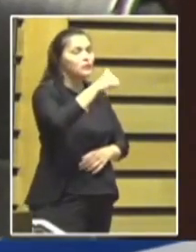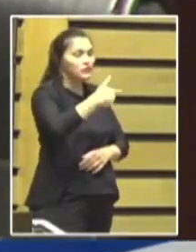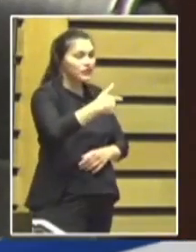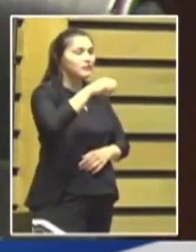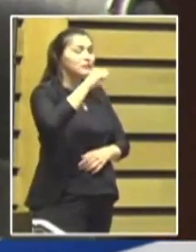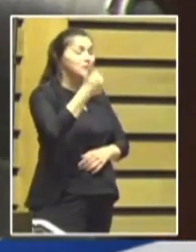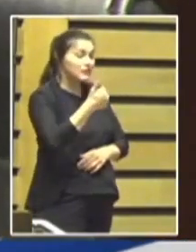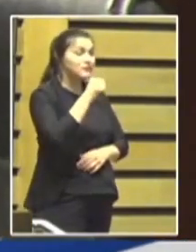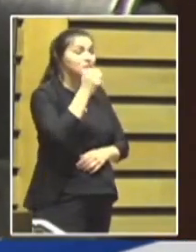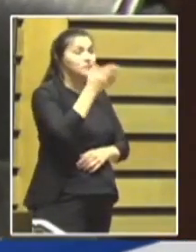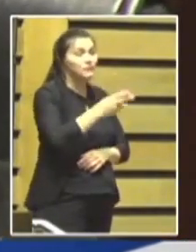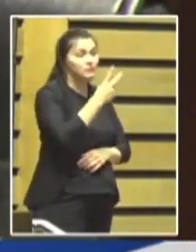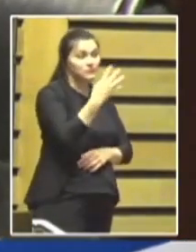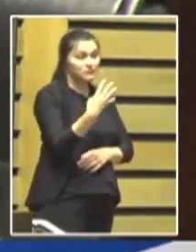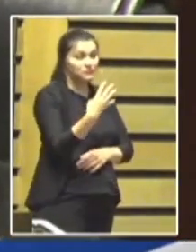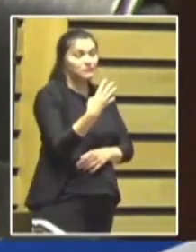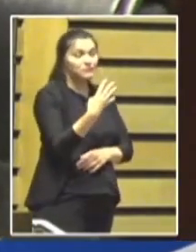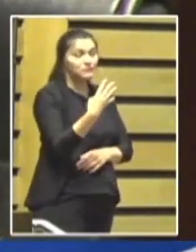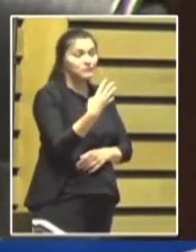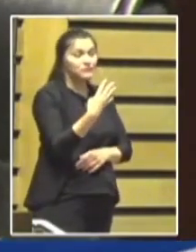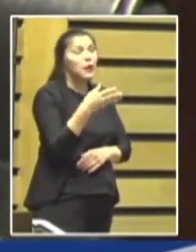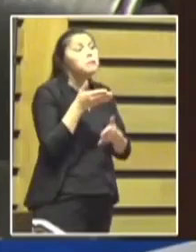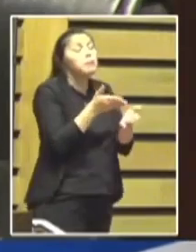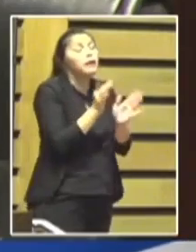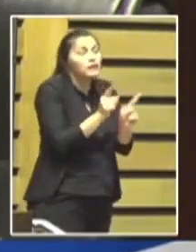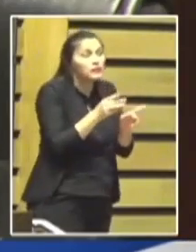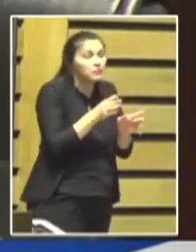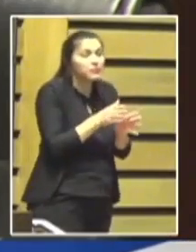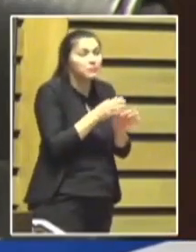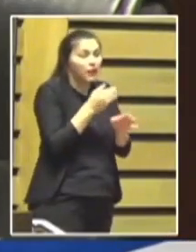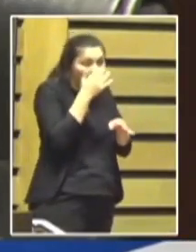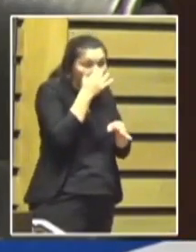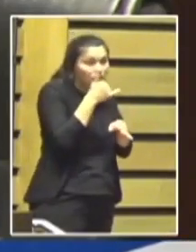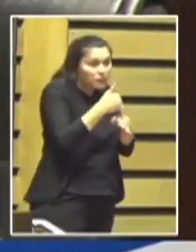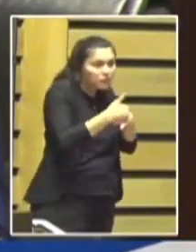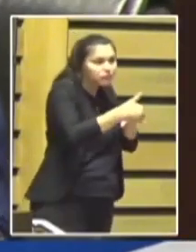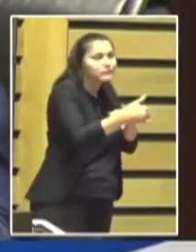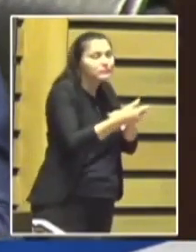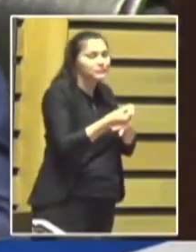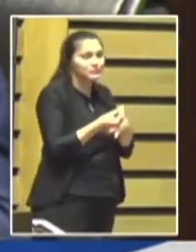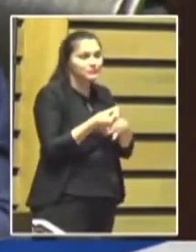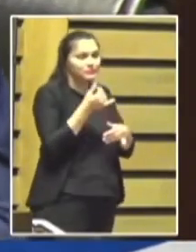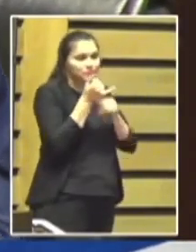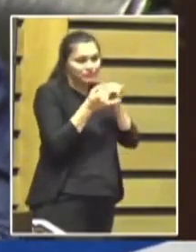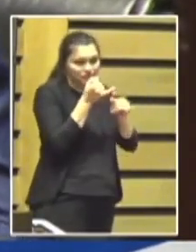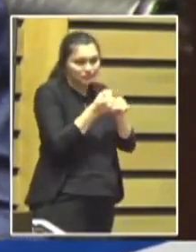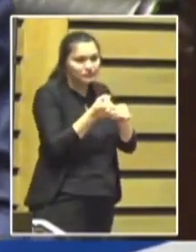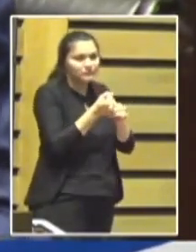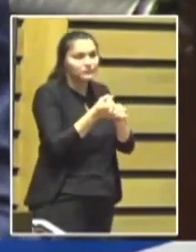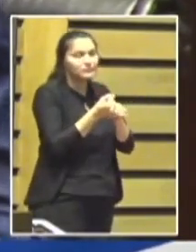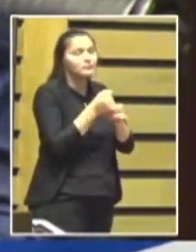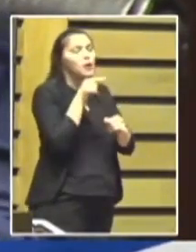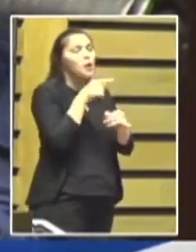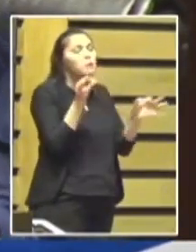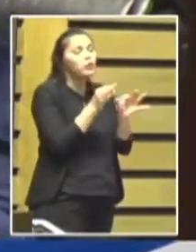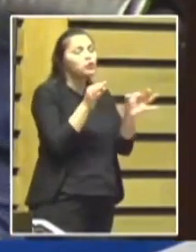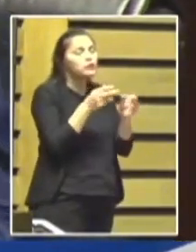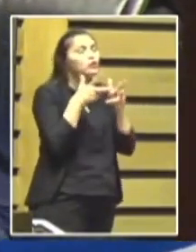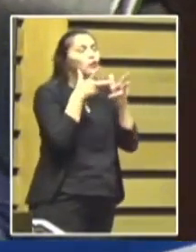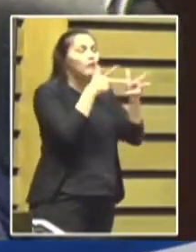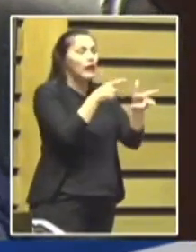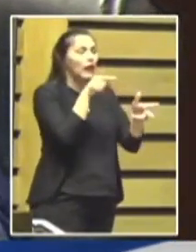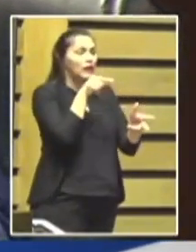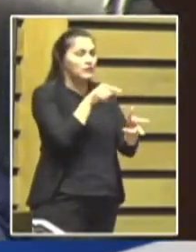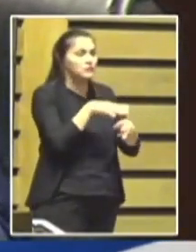barra 24 y pedir la reserva para tratarlo posteriormente sobre tablas, es un proyecto de declaración. Y por